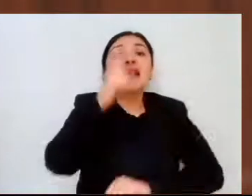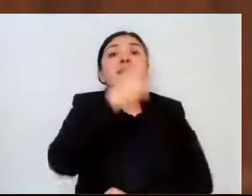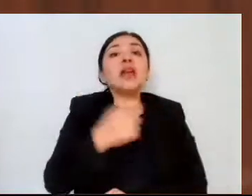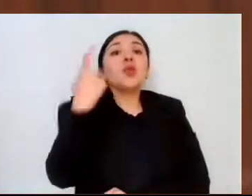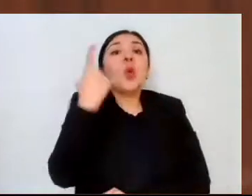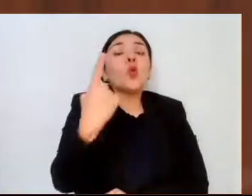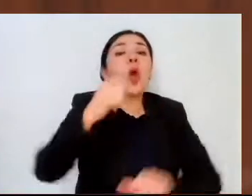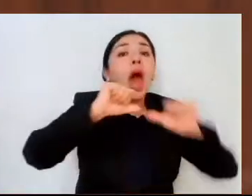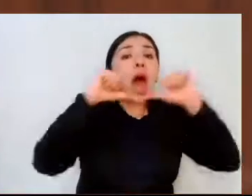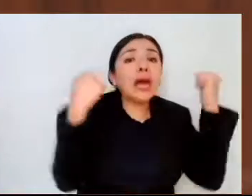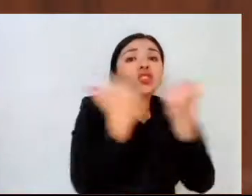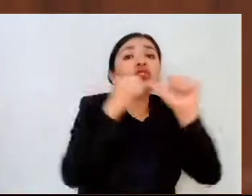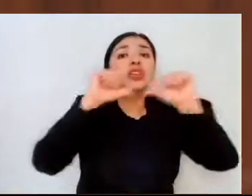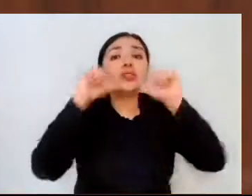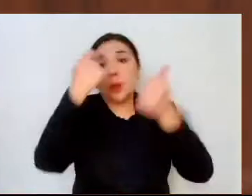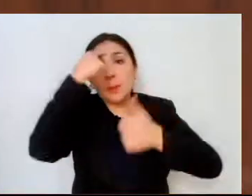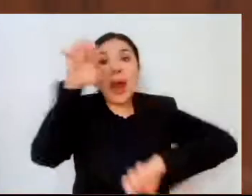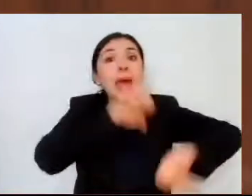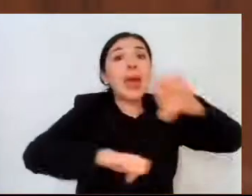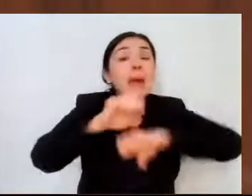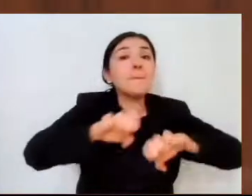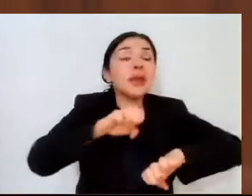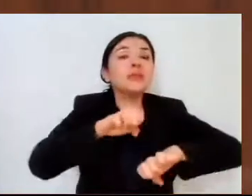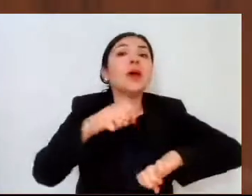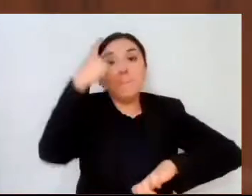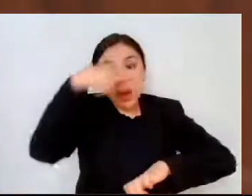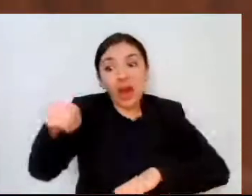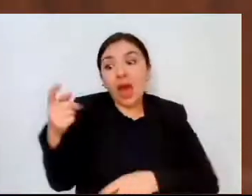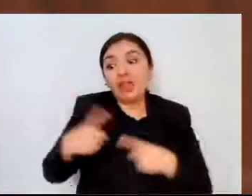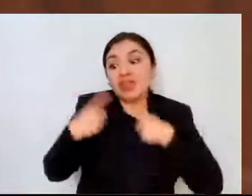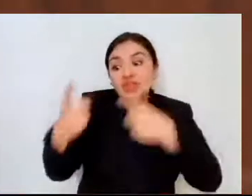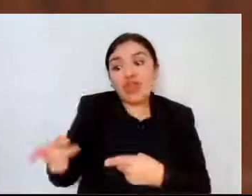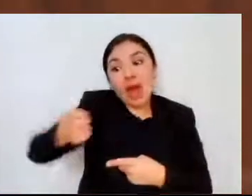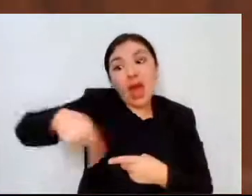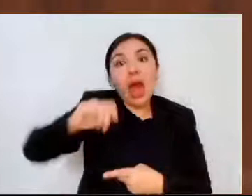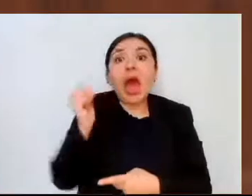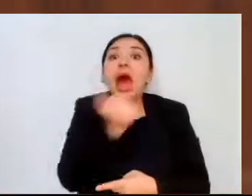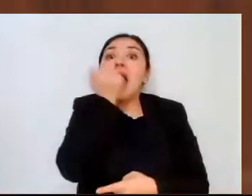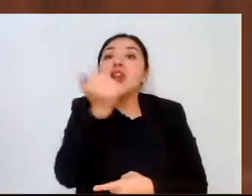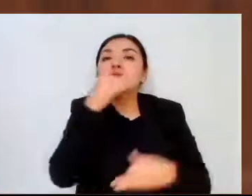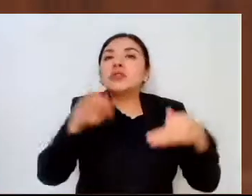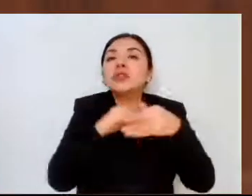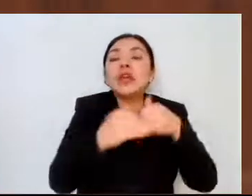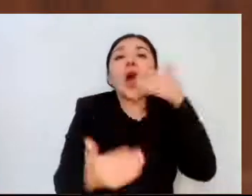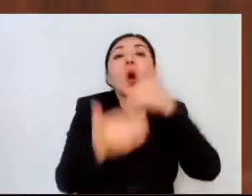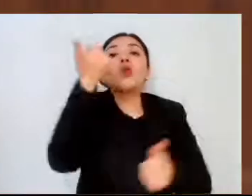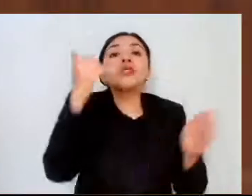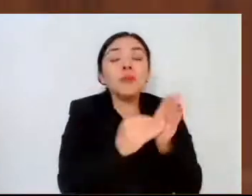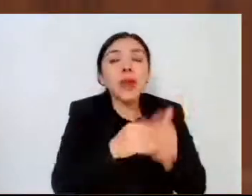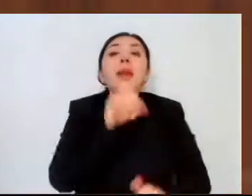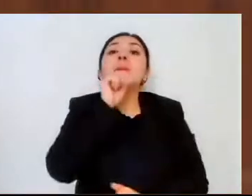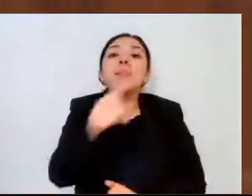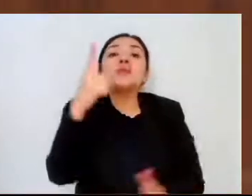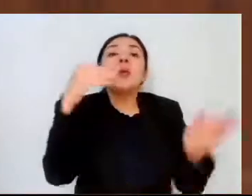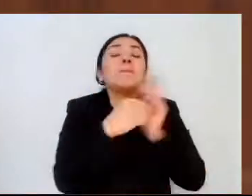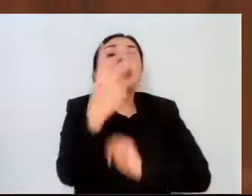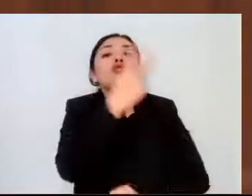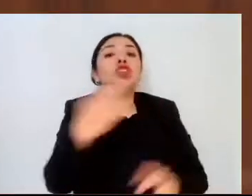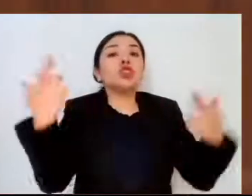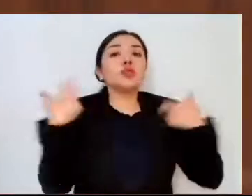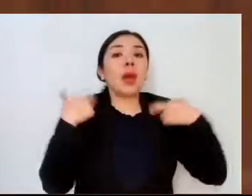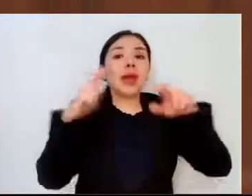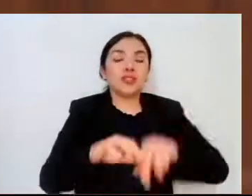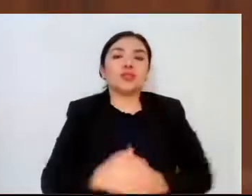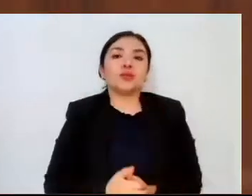beneficiando a casi 11 mil estudiantes y 1,200 docentes. Los cuatro centros de